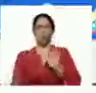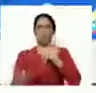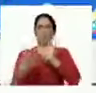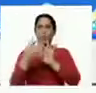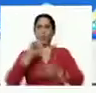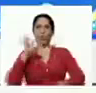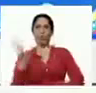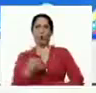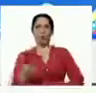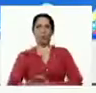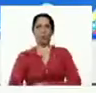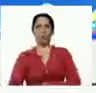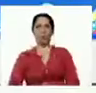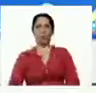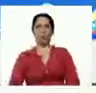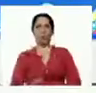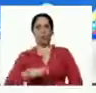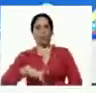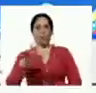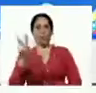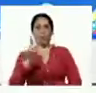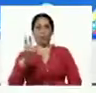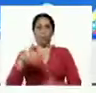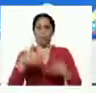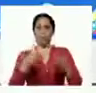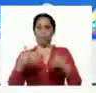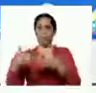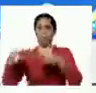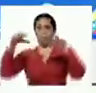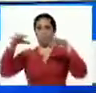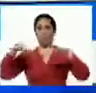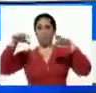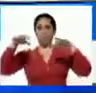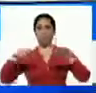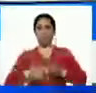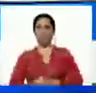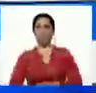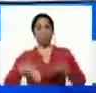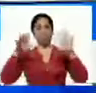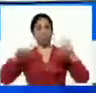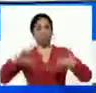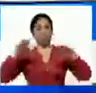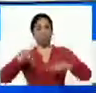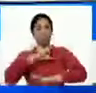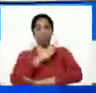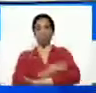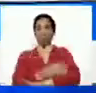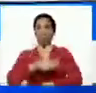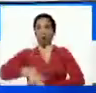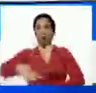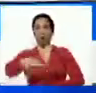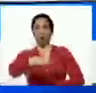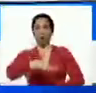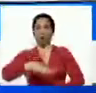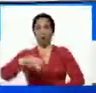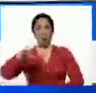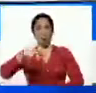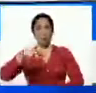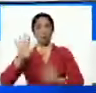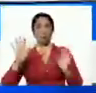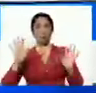Guarico el llano venezolano inauguró lluvia llovió fuerte en el llano hoy